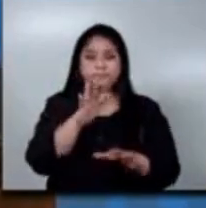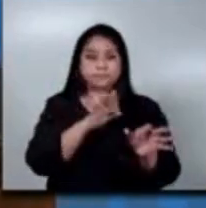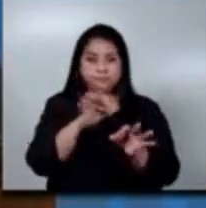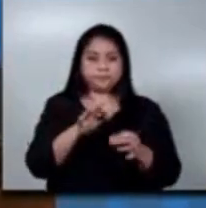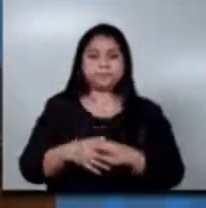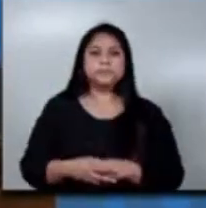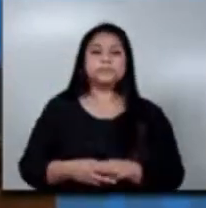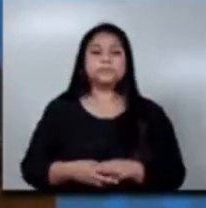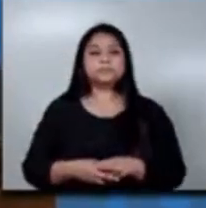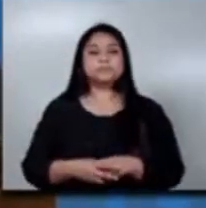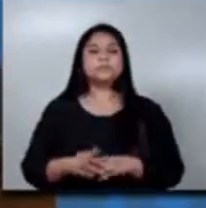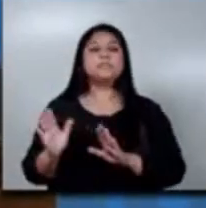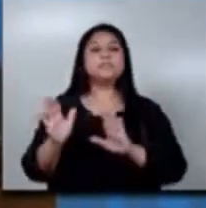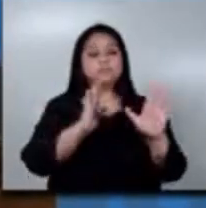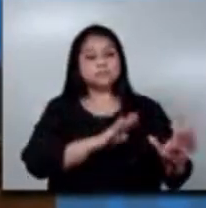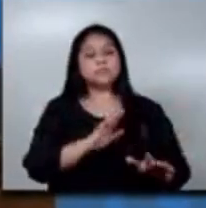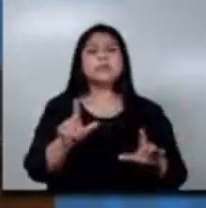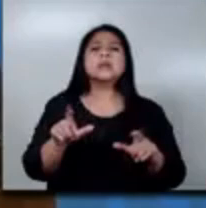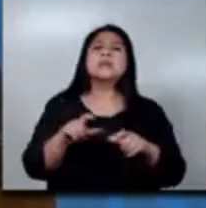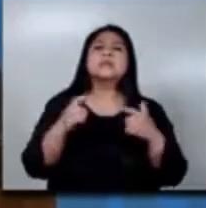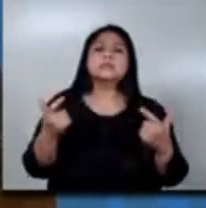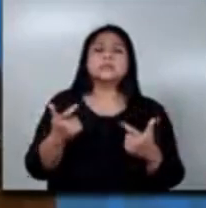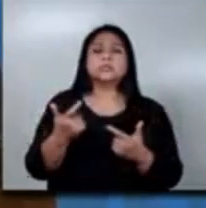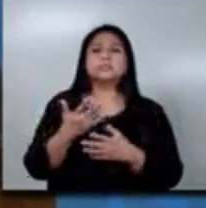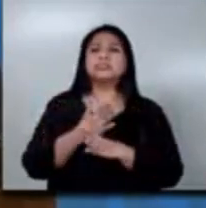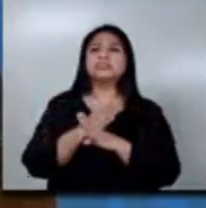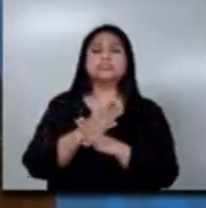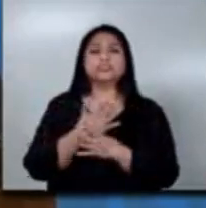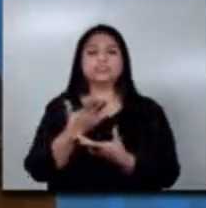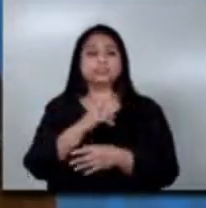Ahora les explicaré cómo funciona el seguro agrícola.